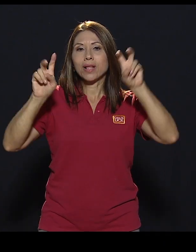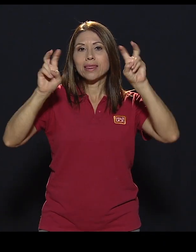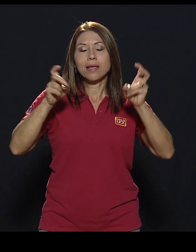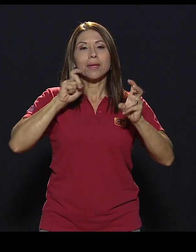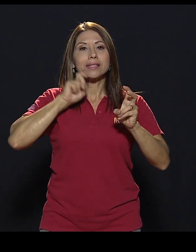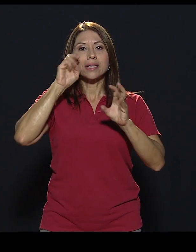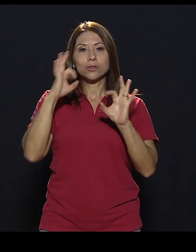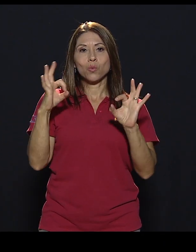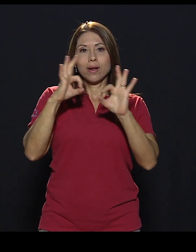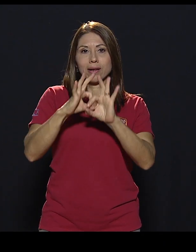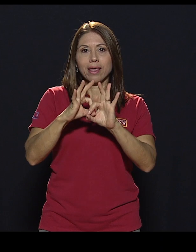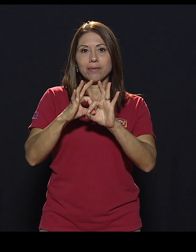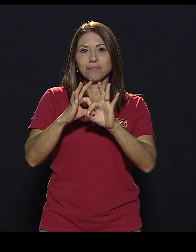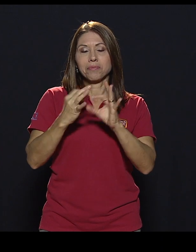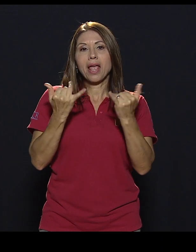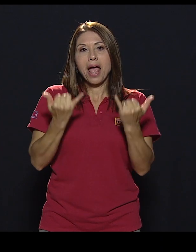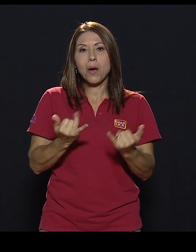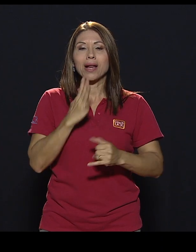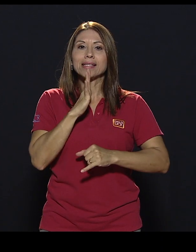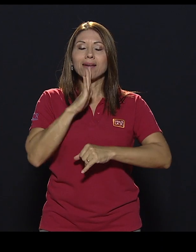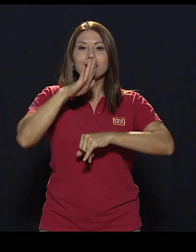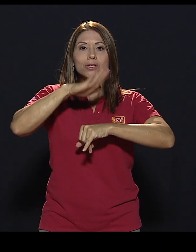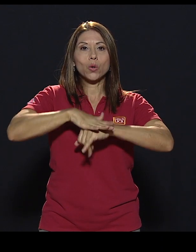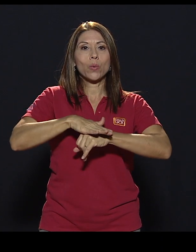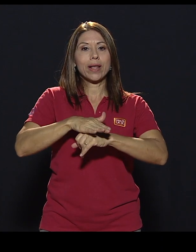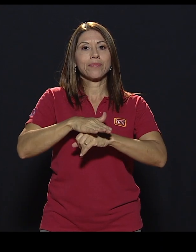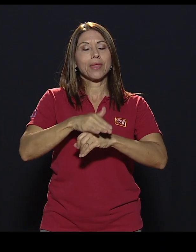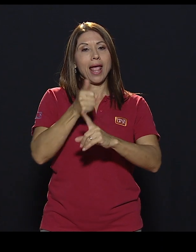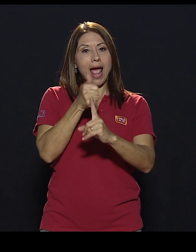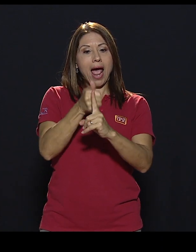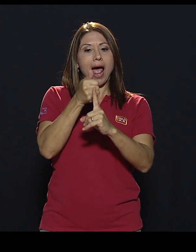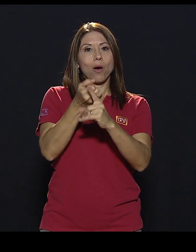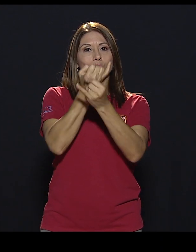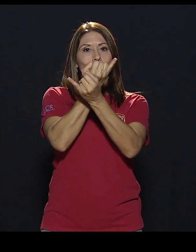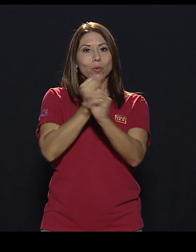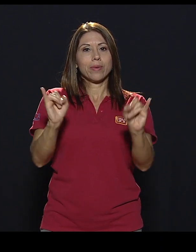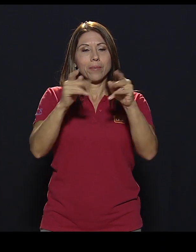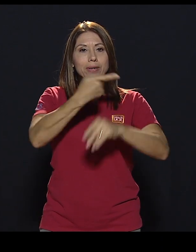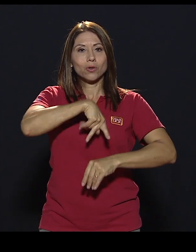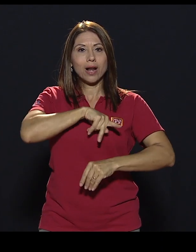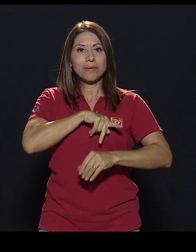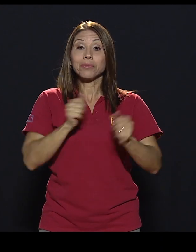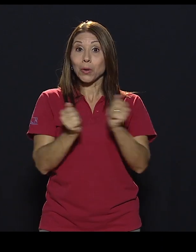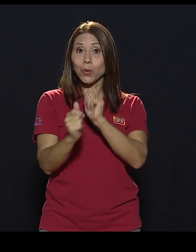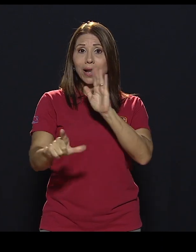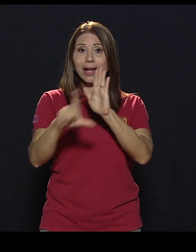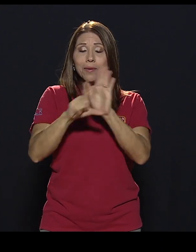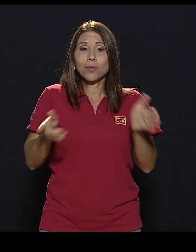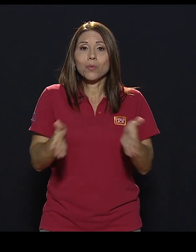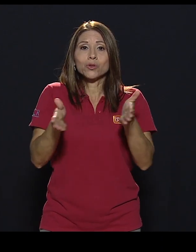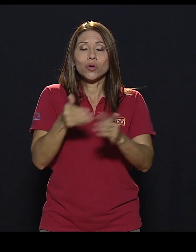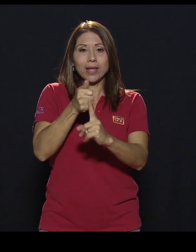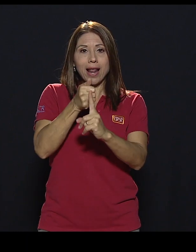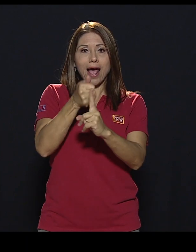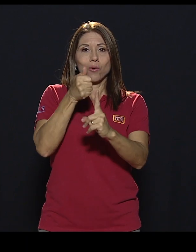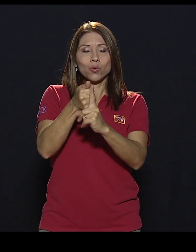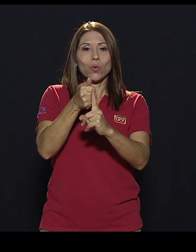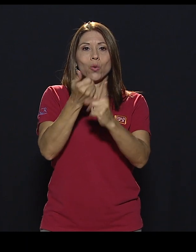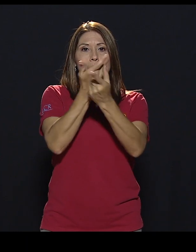sexualidad ahora que se toca el tema de autonomía personal. Con esto de la ley de la promoción de la autonomía personal